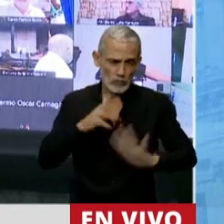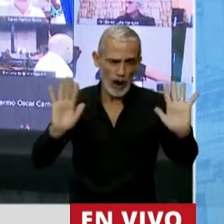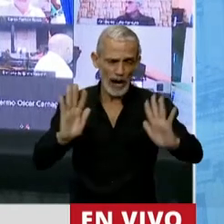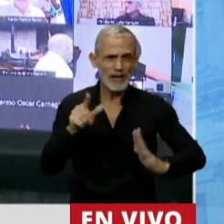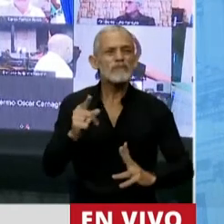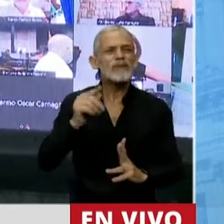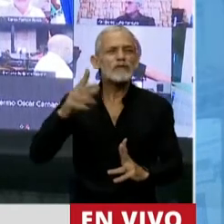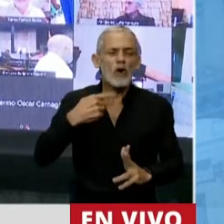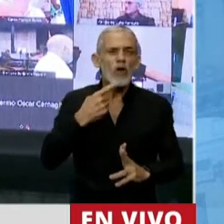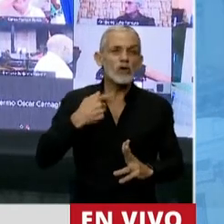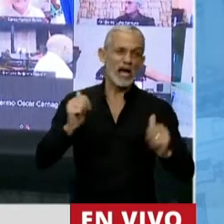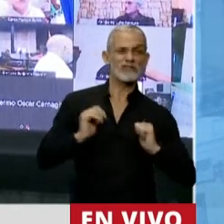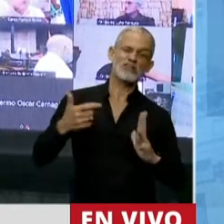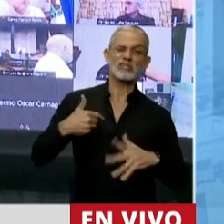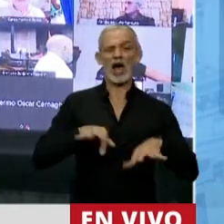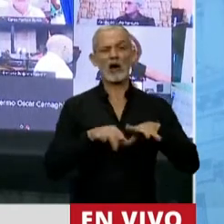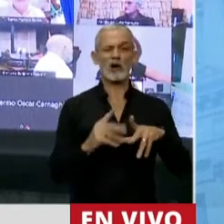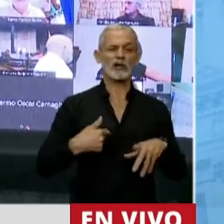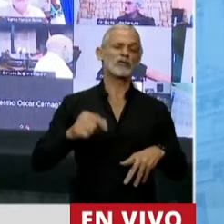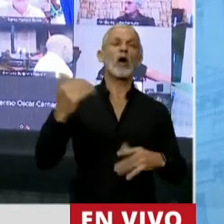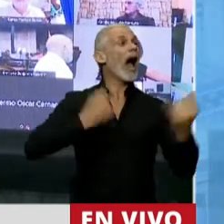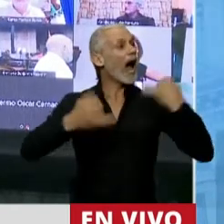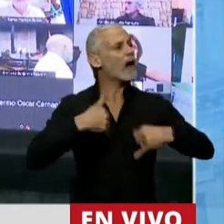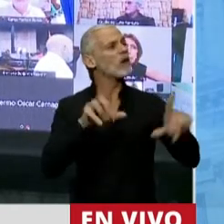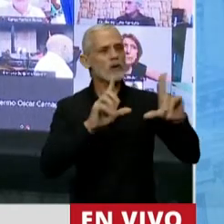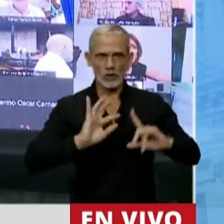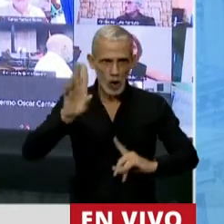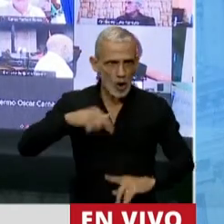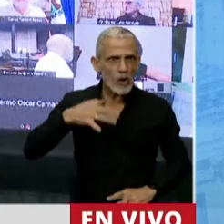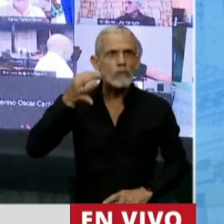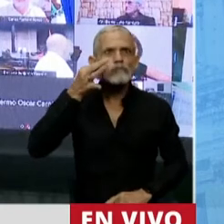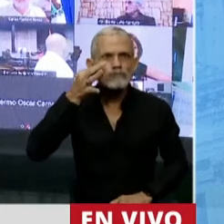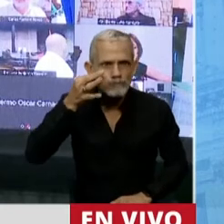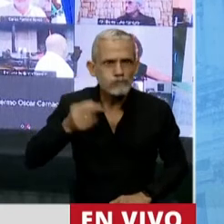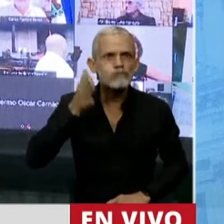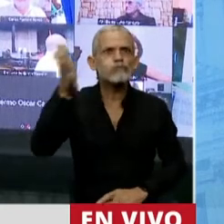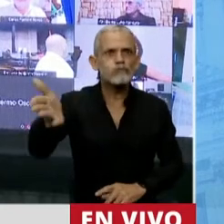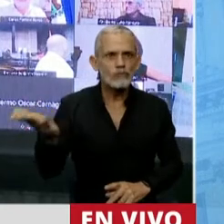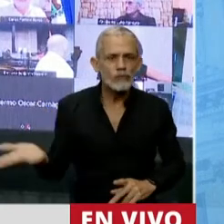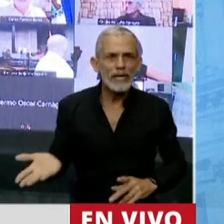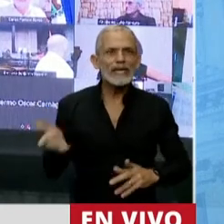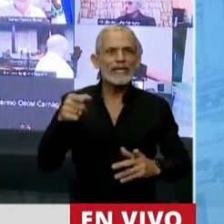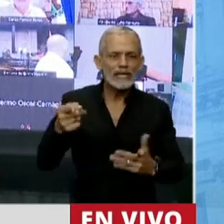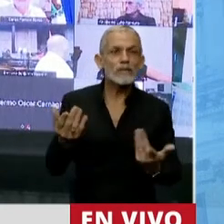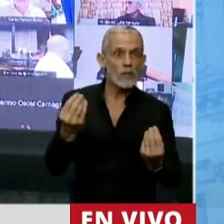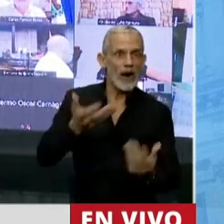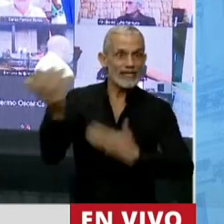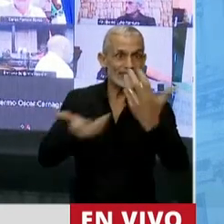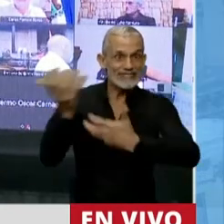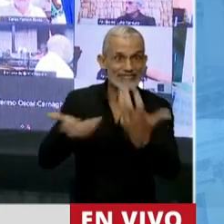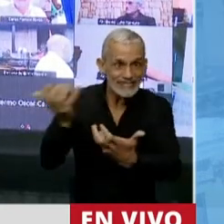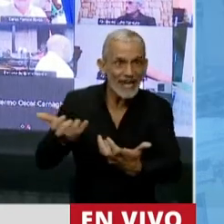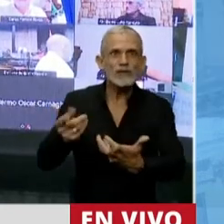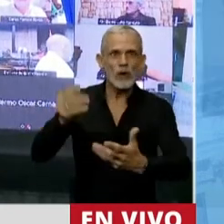No hablo desde la silla de un escritorio, sino que hablo desde el camino recorrido mientras el incendio estaba